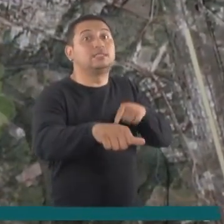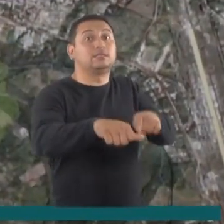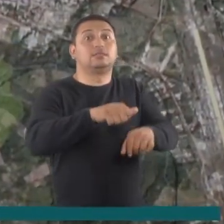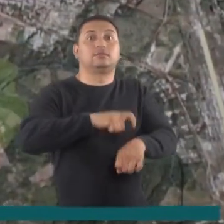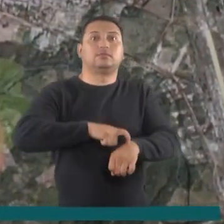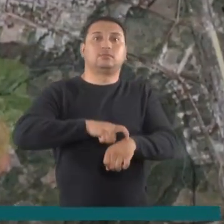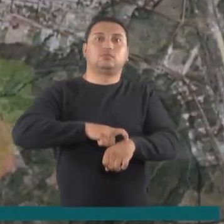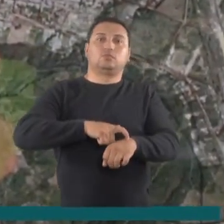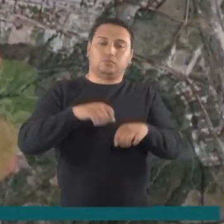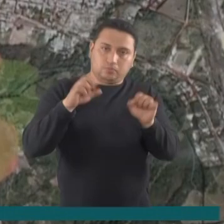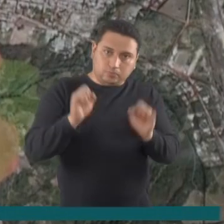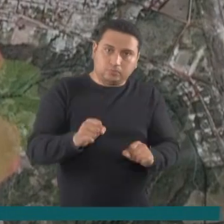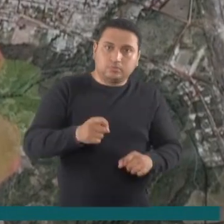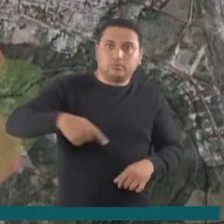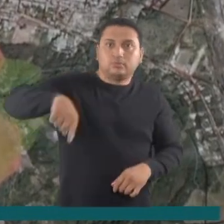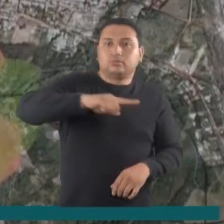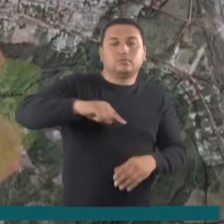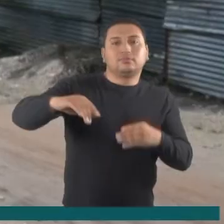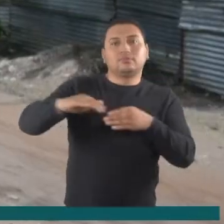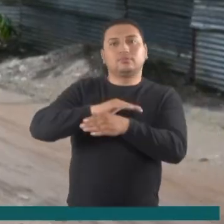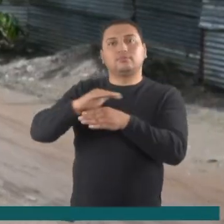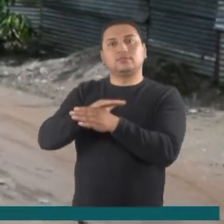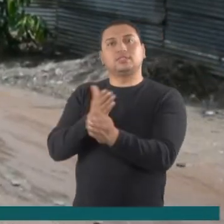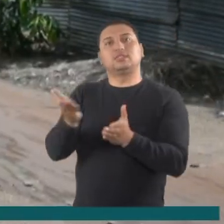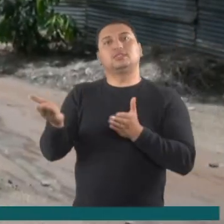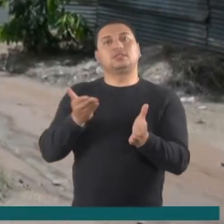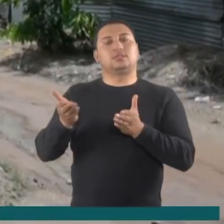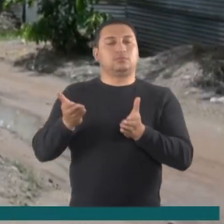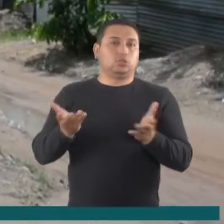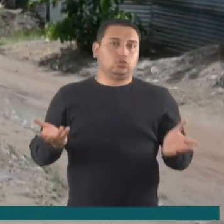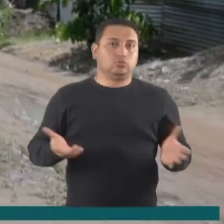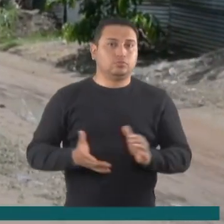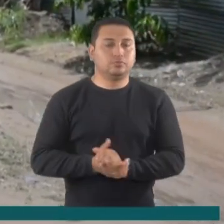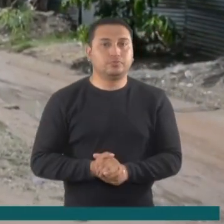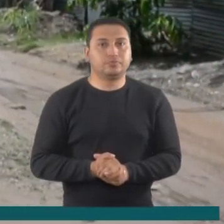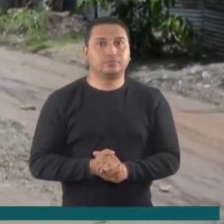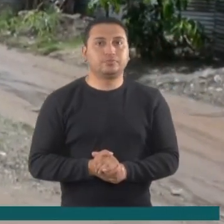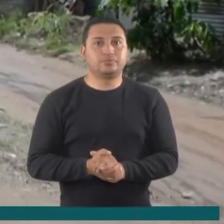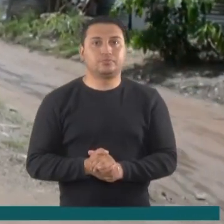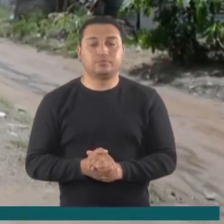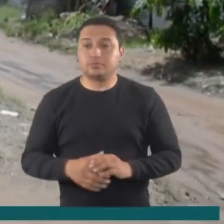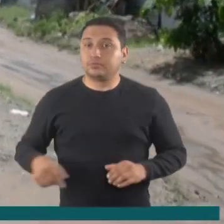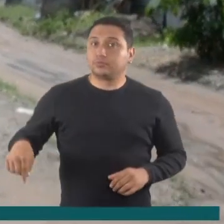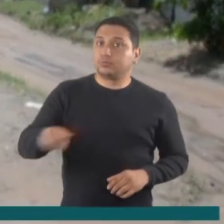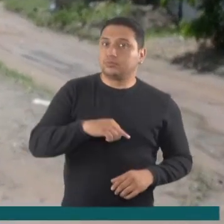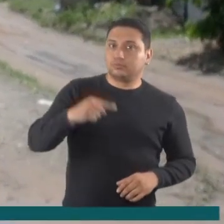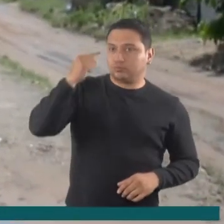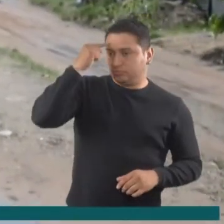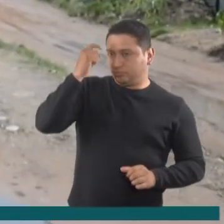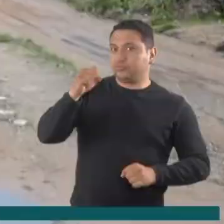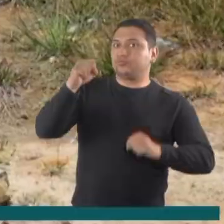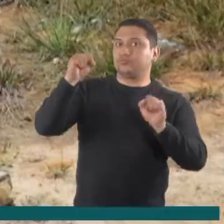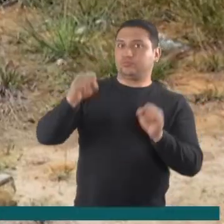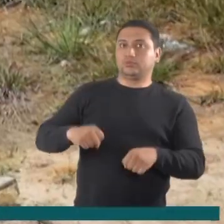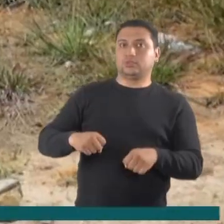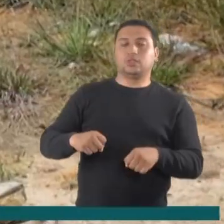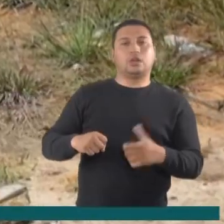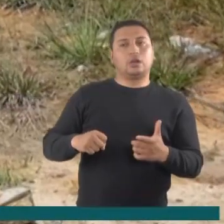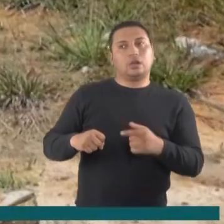plazo se puedan acceder a los servicios públicos. Su esperanza es que tras la legalización esa infraestructura vital